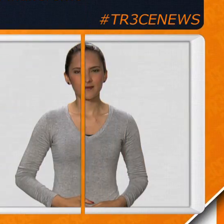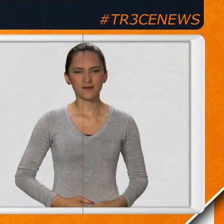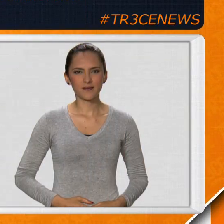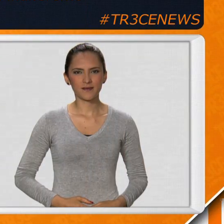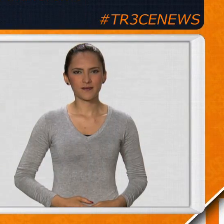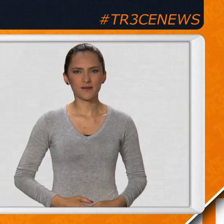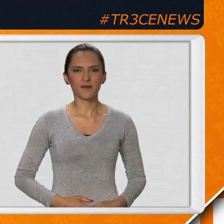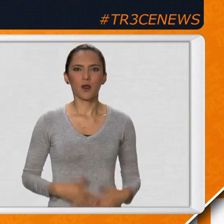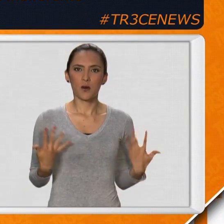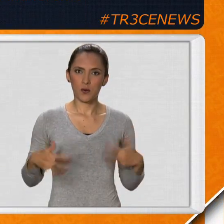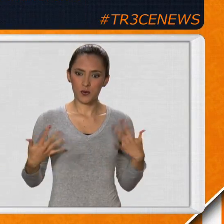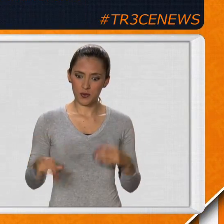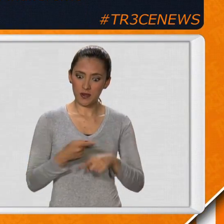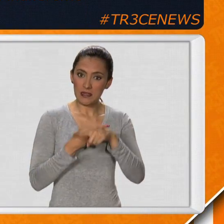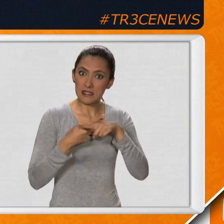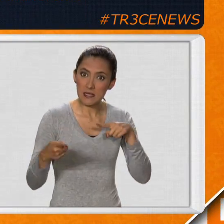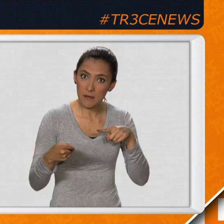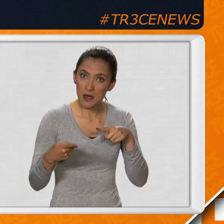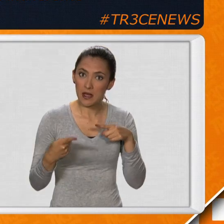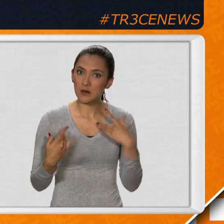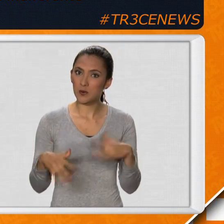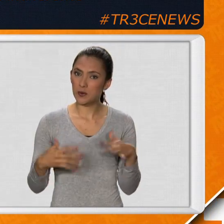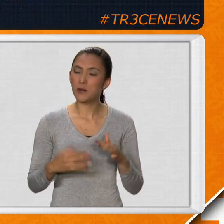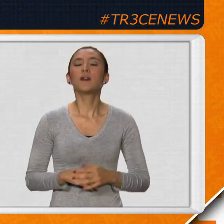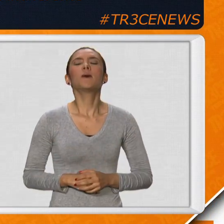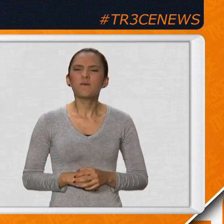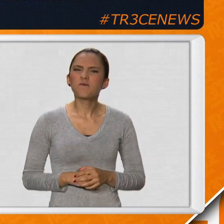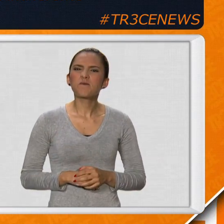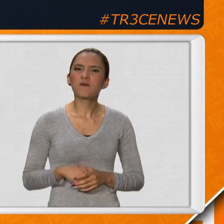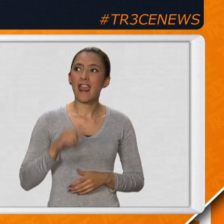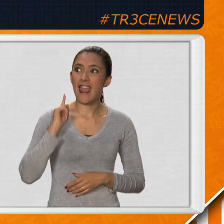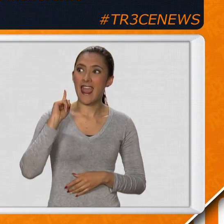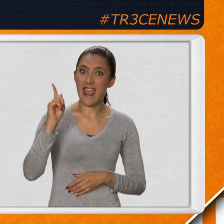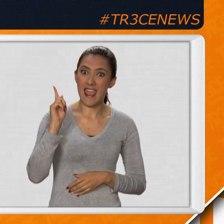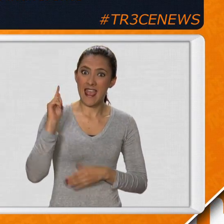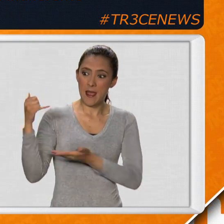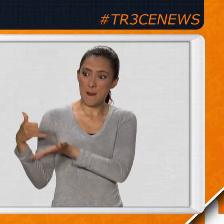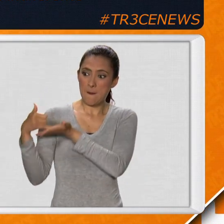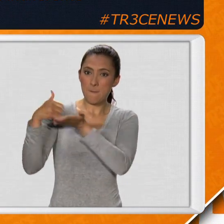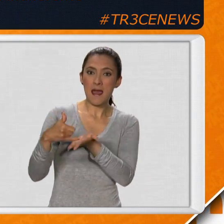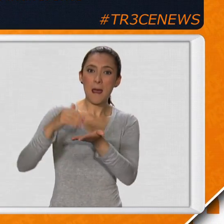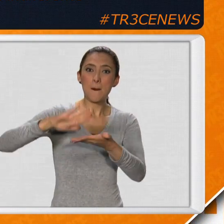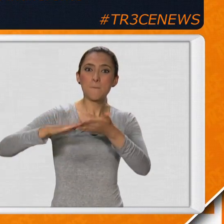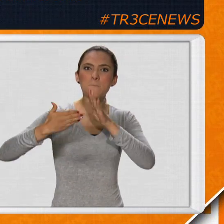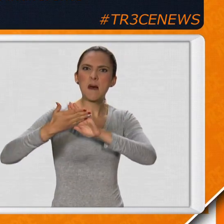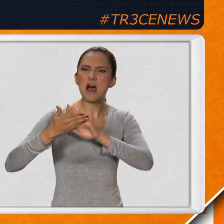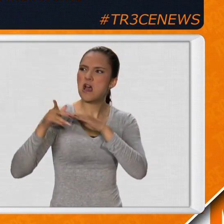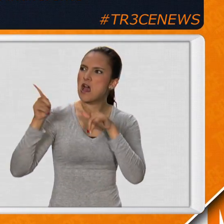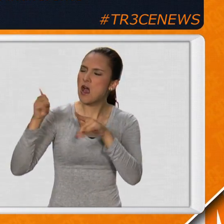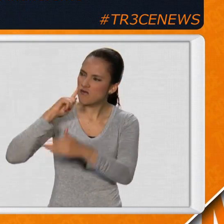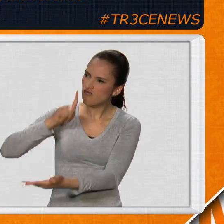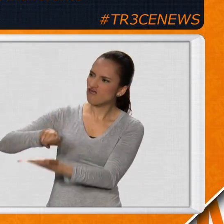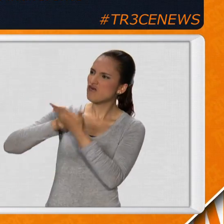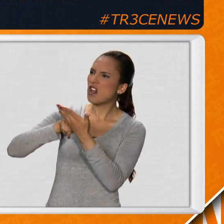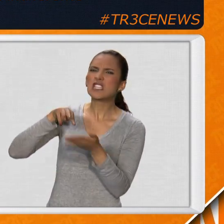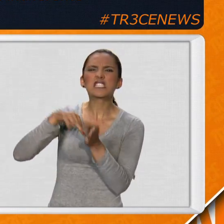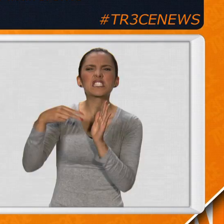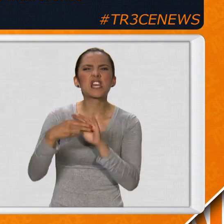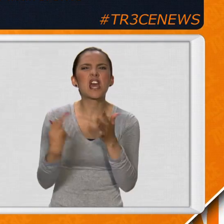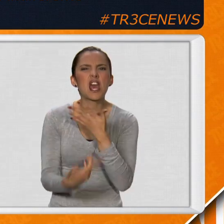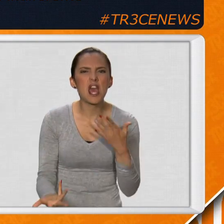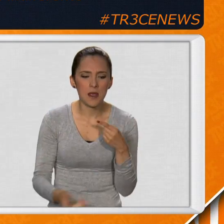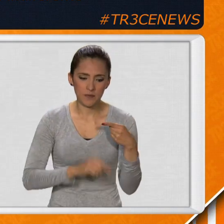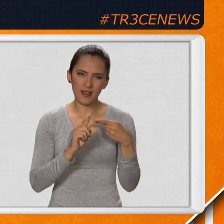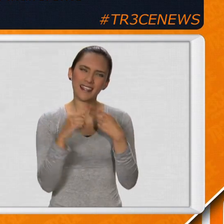¿Qué semanas las que nos tocan, compañeros? ¿Qué mensaje trae el premio Nobel de Paz? ¿Trae un mensaje de esperanza?